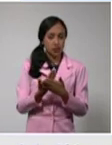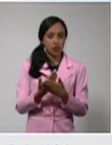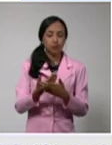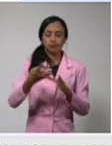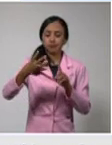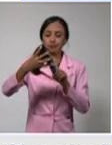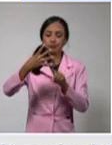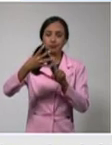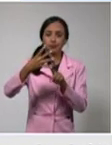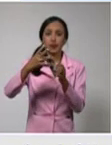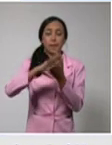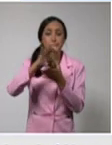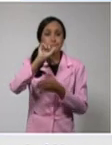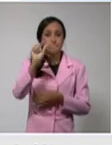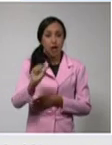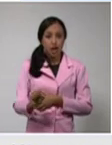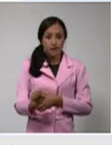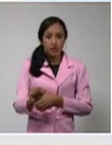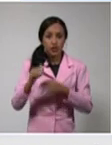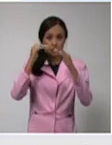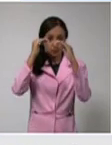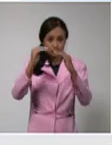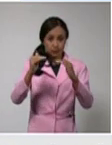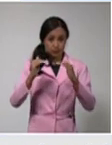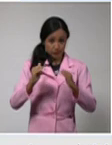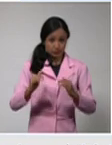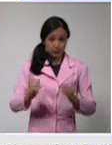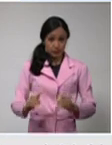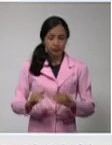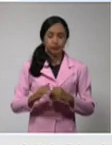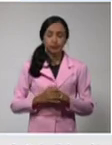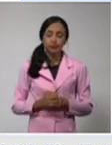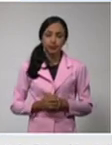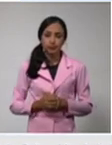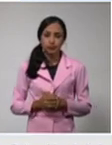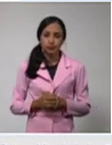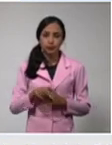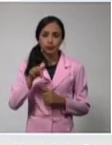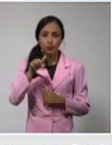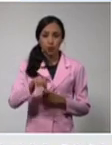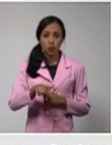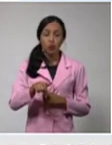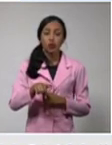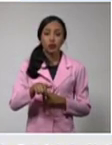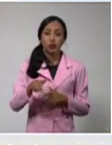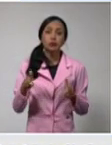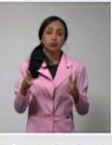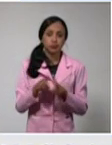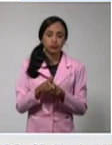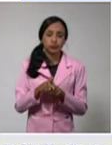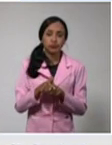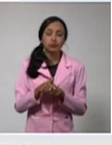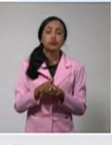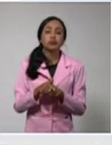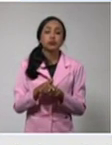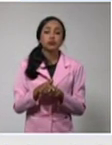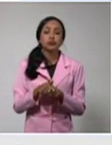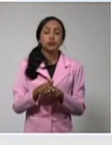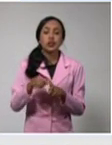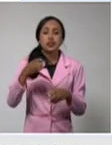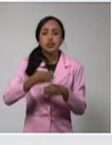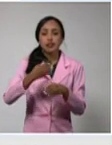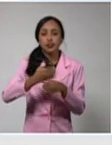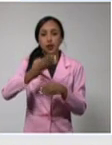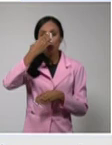Mayabeque, en la posición 4, en el día de hoy, que es 2. Santiago de Cuba y el municipio